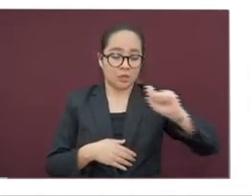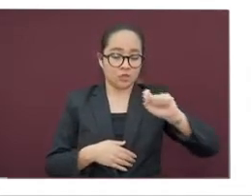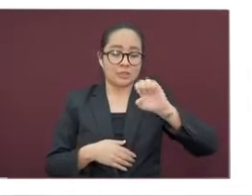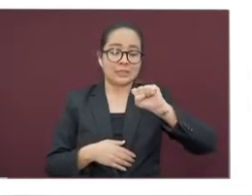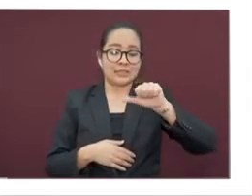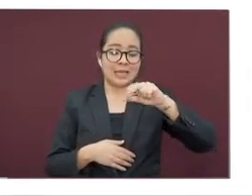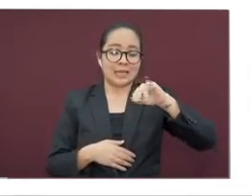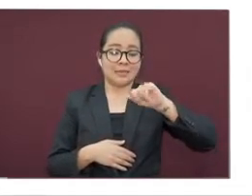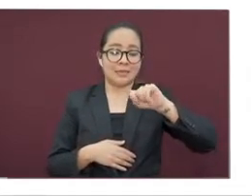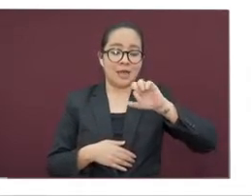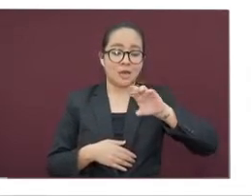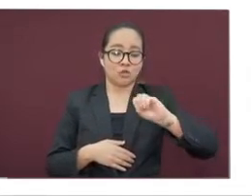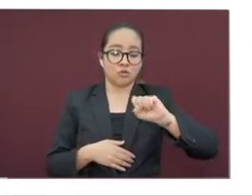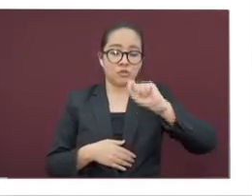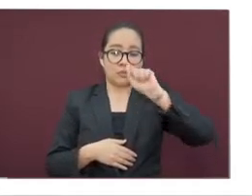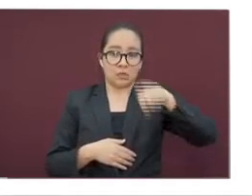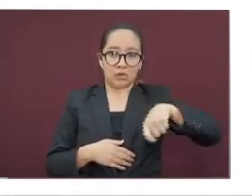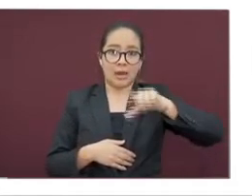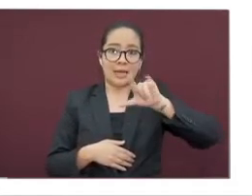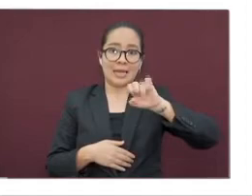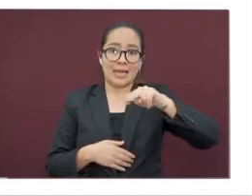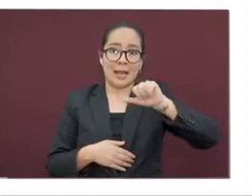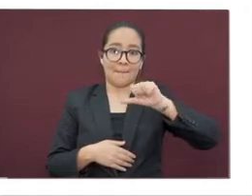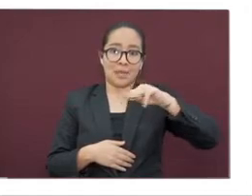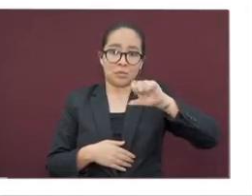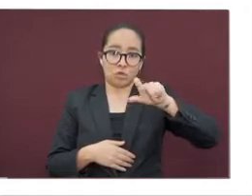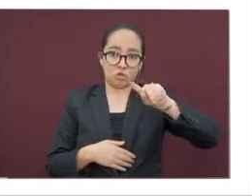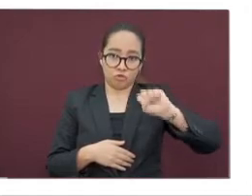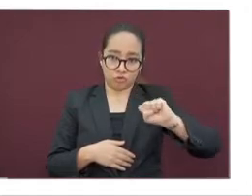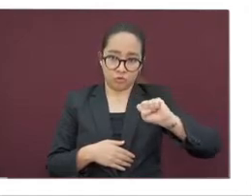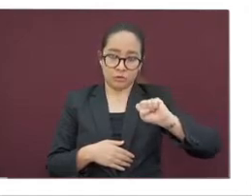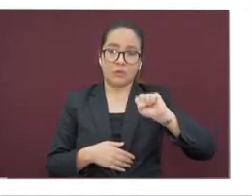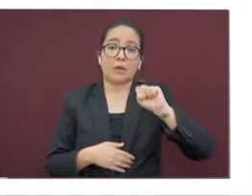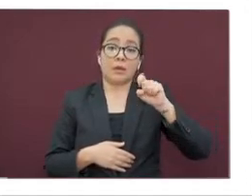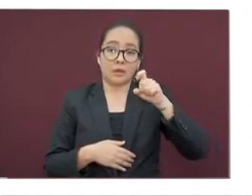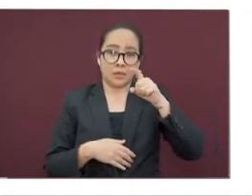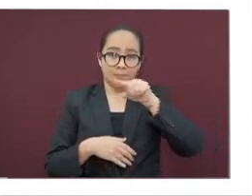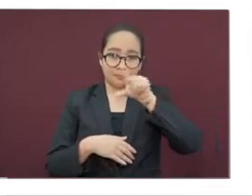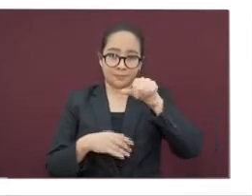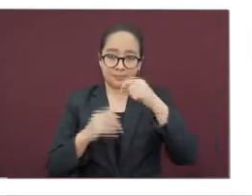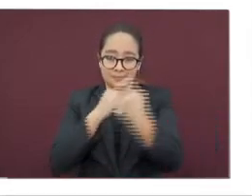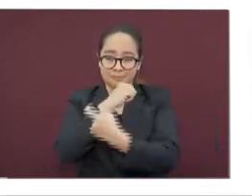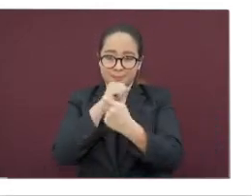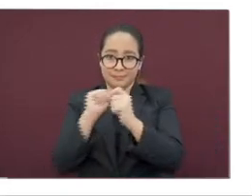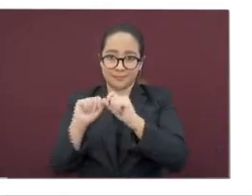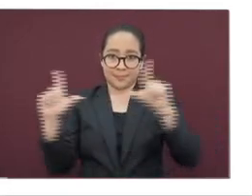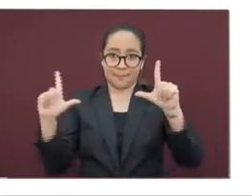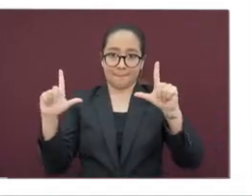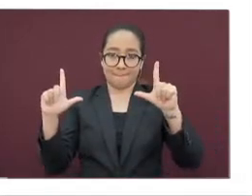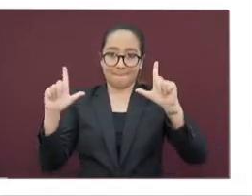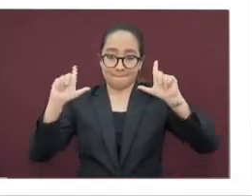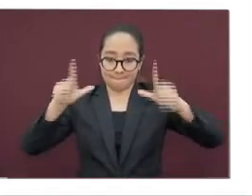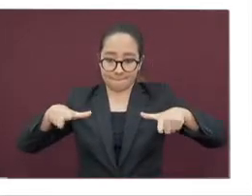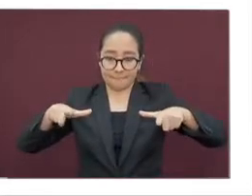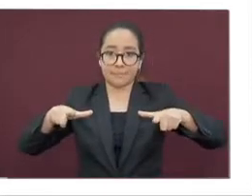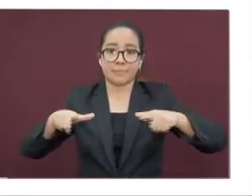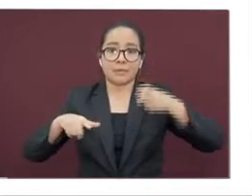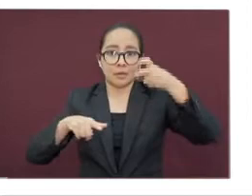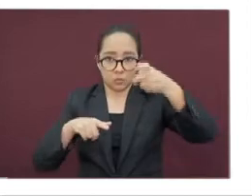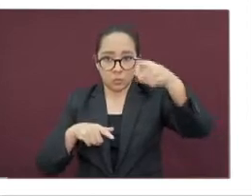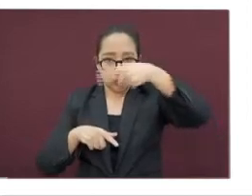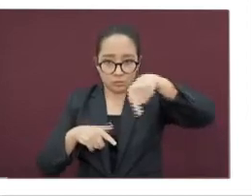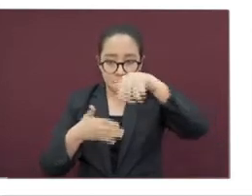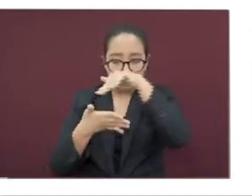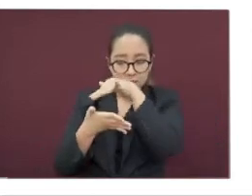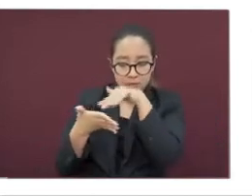diagonal lineamientos. Enseguida verán ustedes esta página. Ahí pueden leer todos los